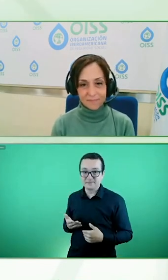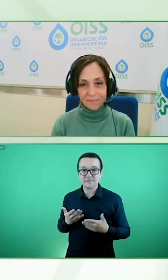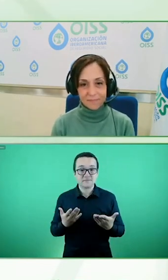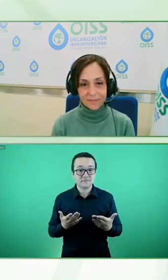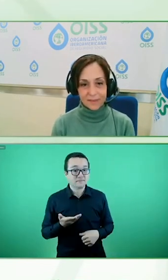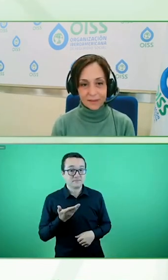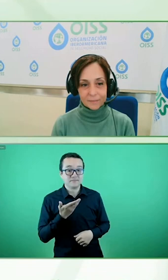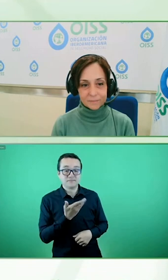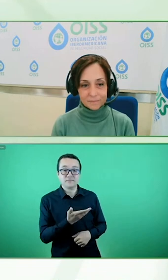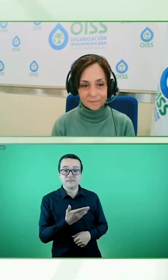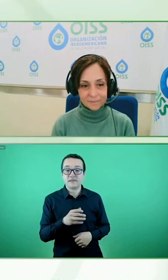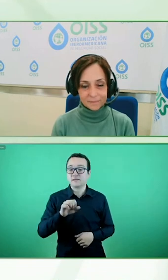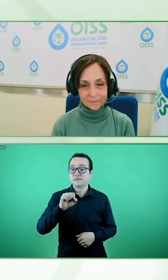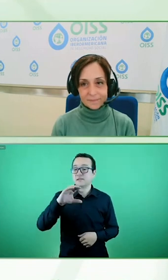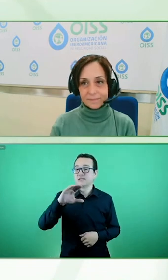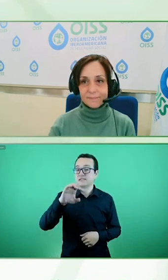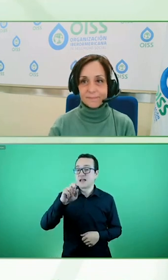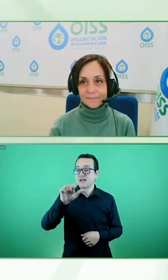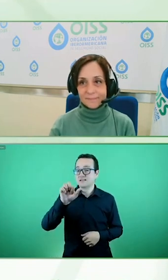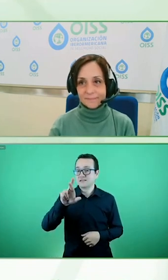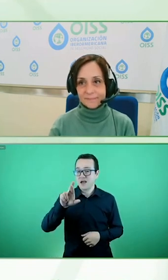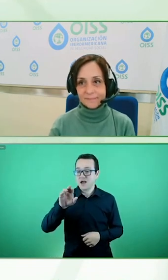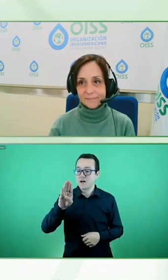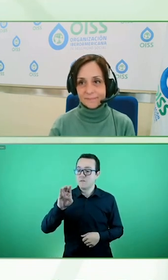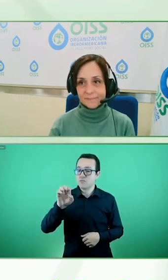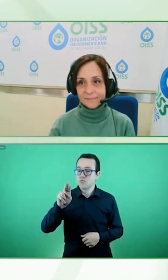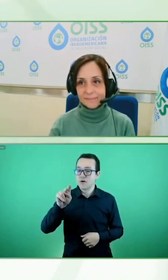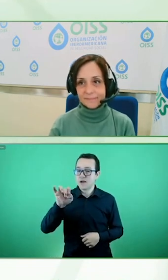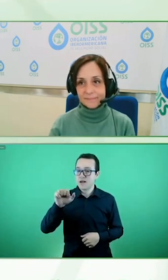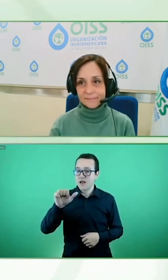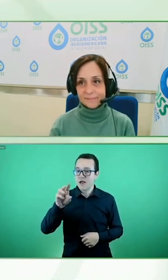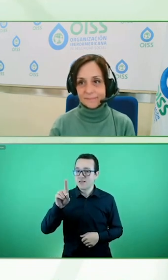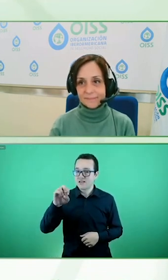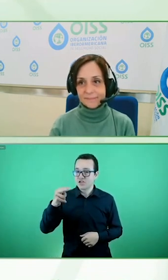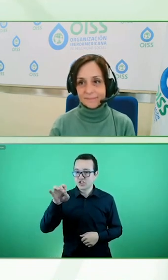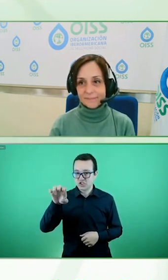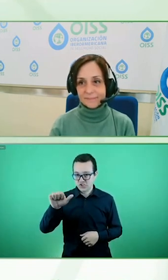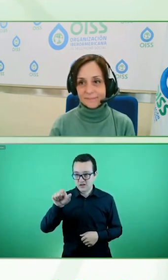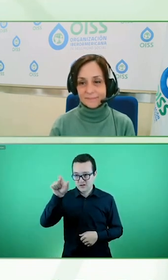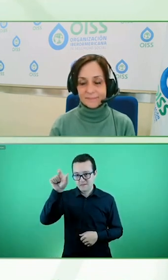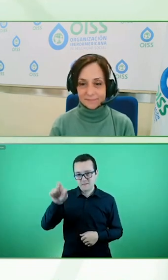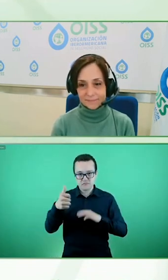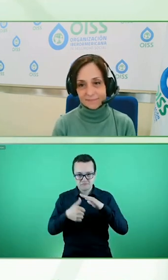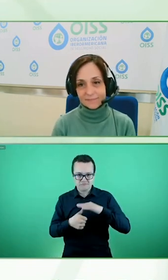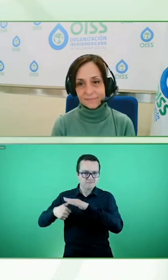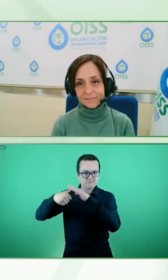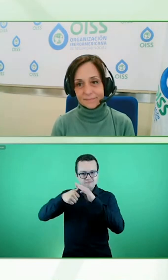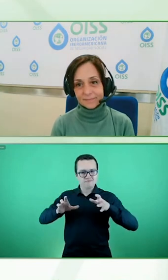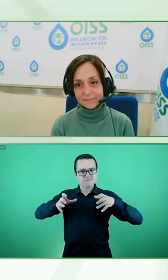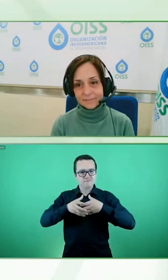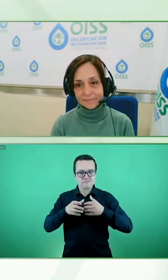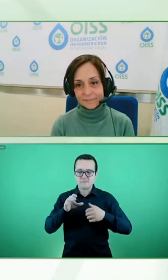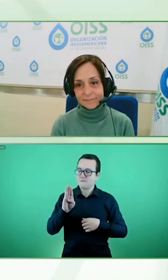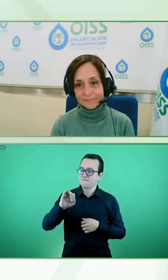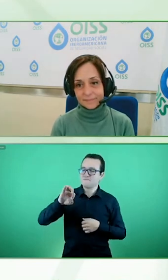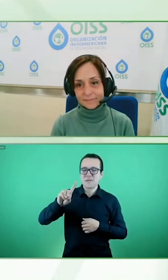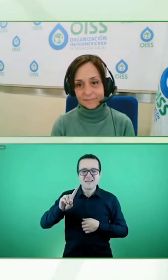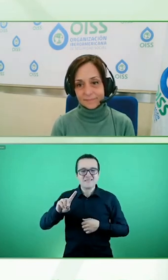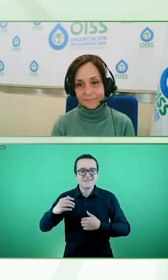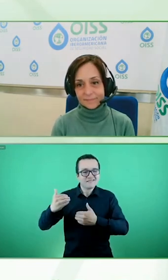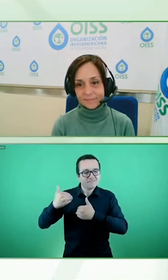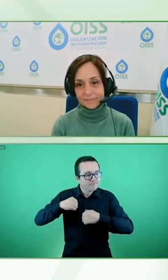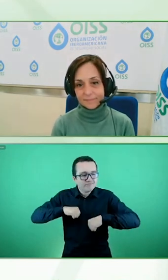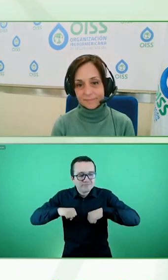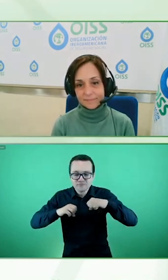Buenadicha, es jefe de la unidad de descubrimiento del Banco Interamericano de Desarrollo. Él